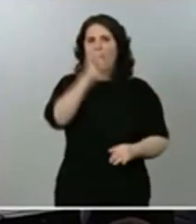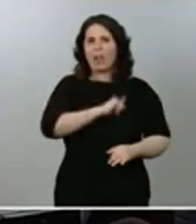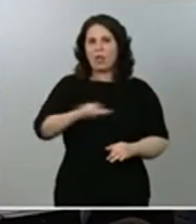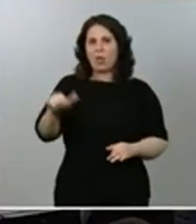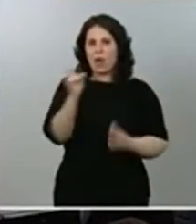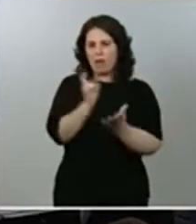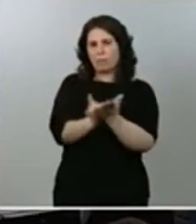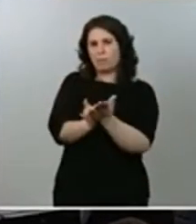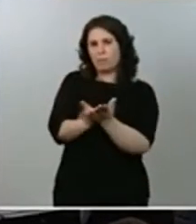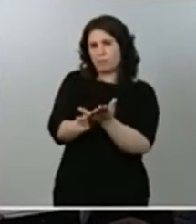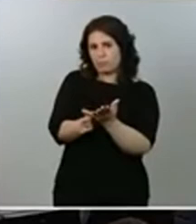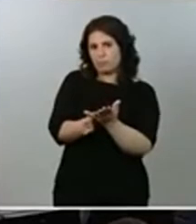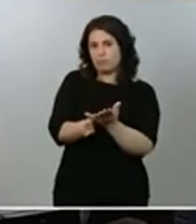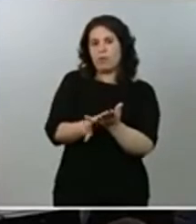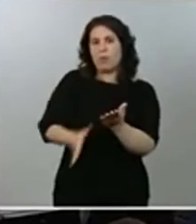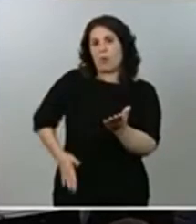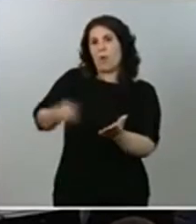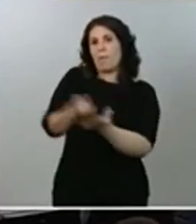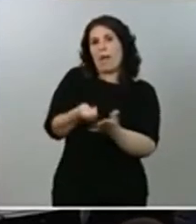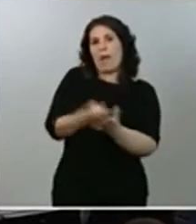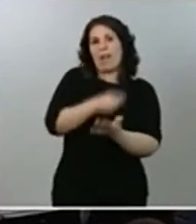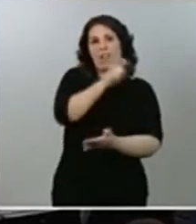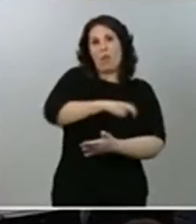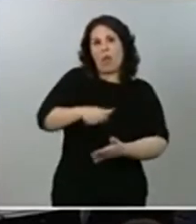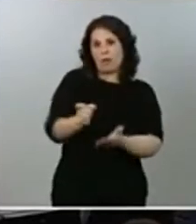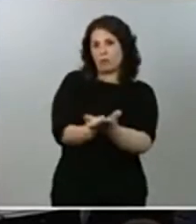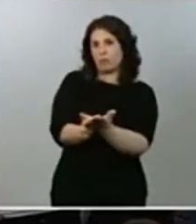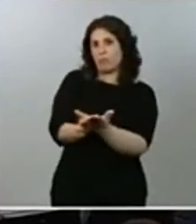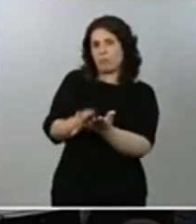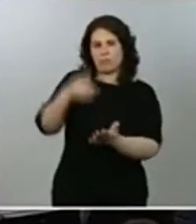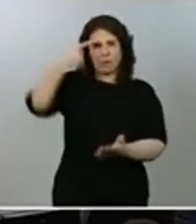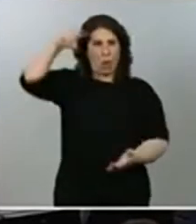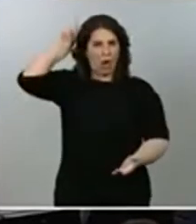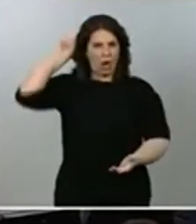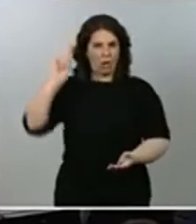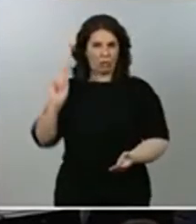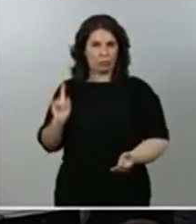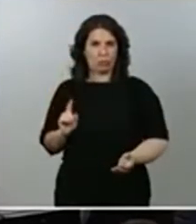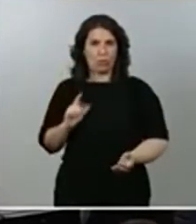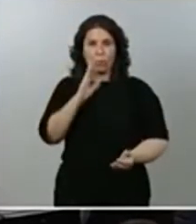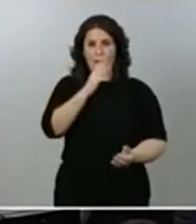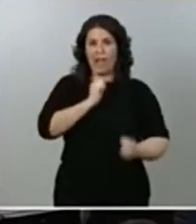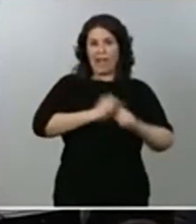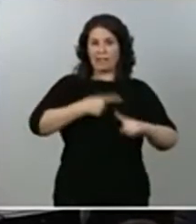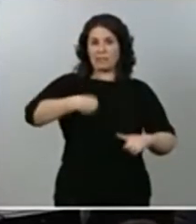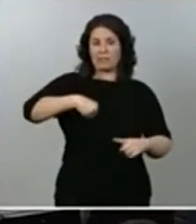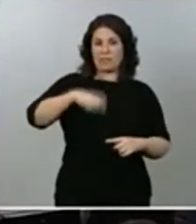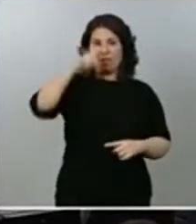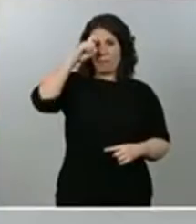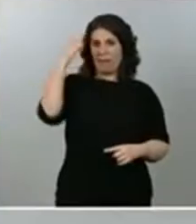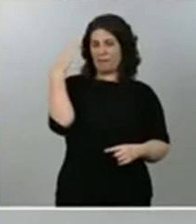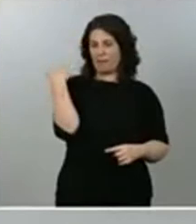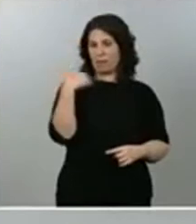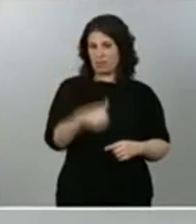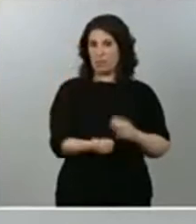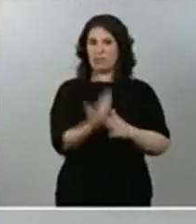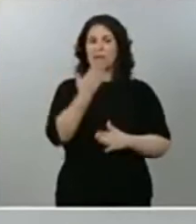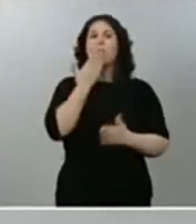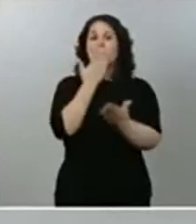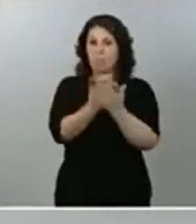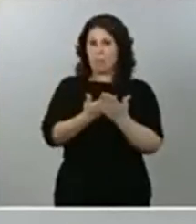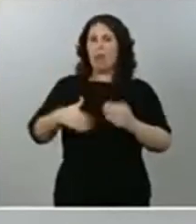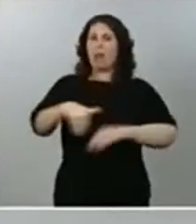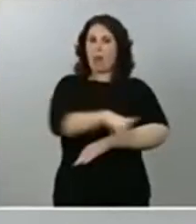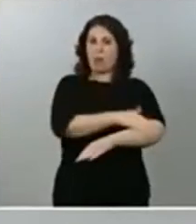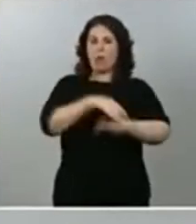todos los ciudadanos. Lo digo también porque el propio expresidente del gobierno, Zapatero, esta mañana pedía al gobierno medidas necesarias sobre la